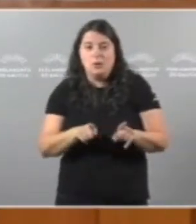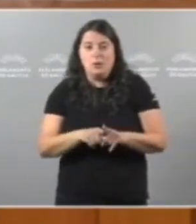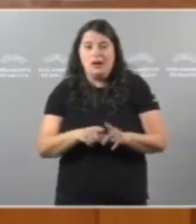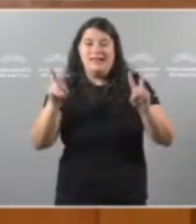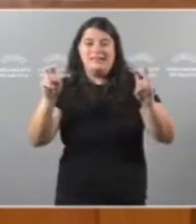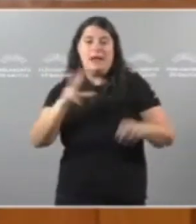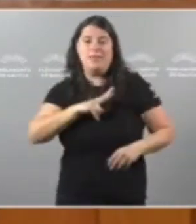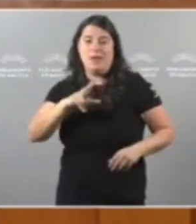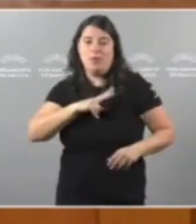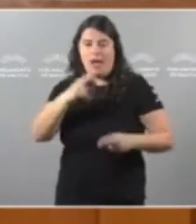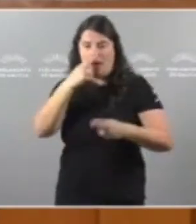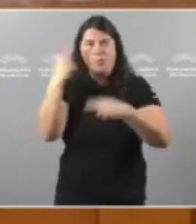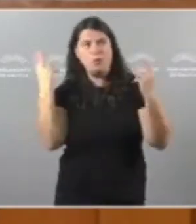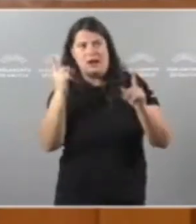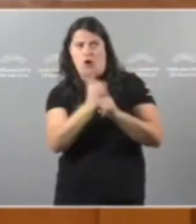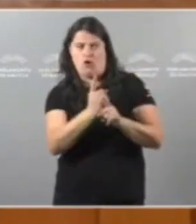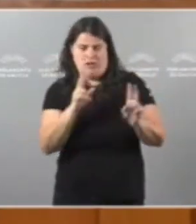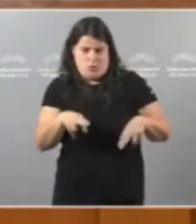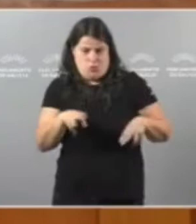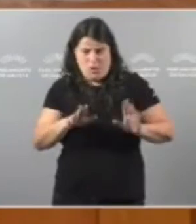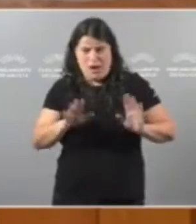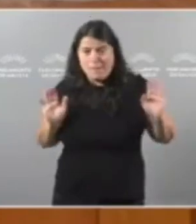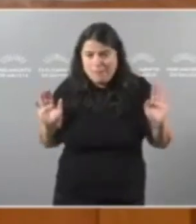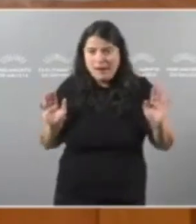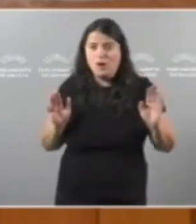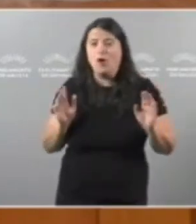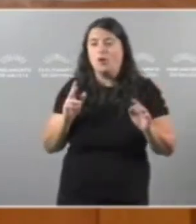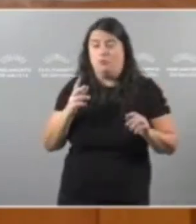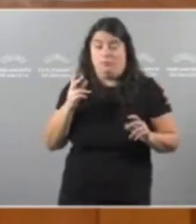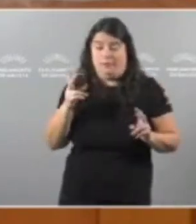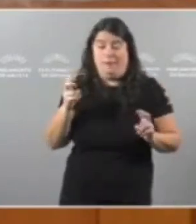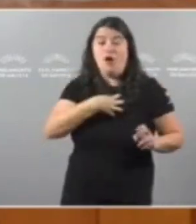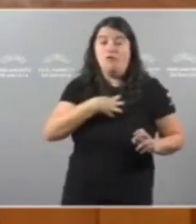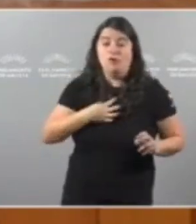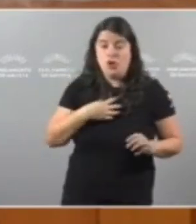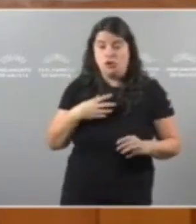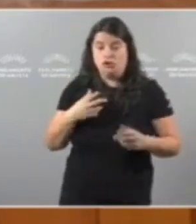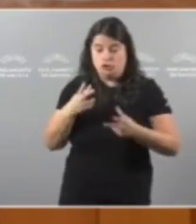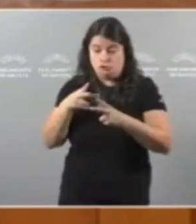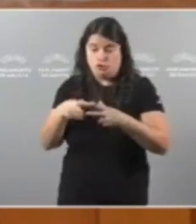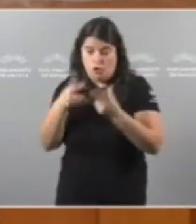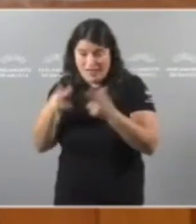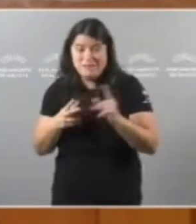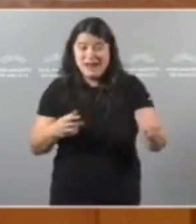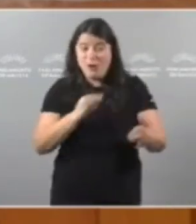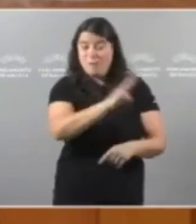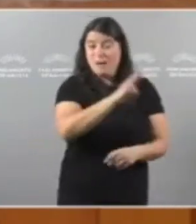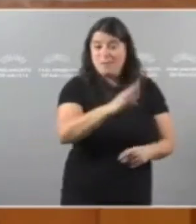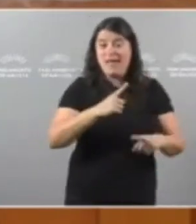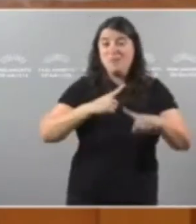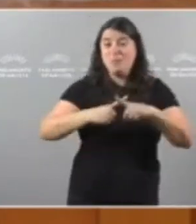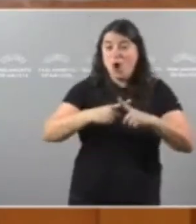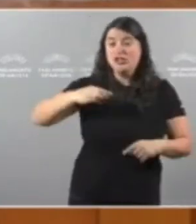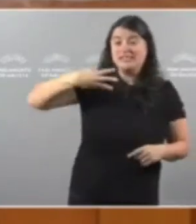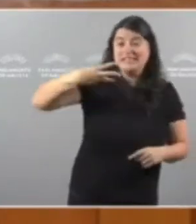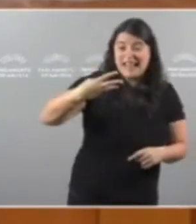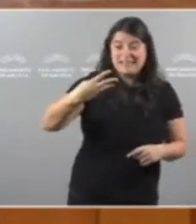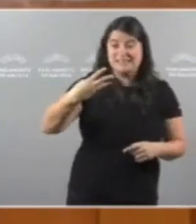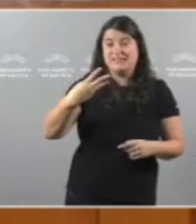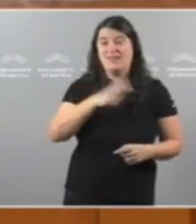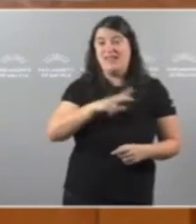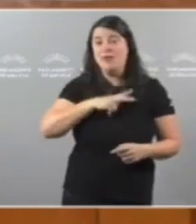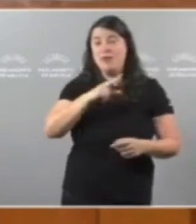da débeda pública Cando é para cumplir unha función social Pero é que o PP triplicou a débeda pública de Galiza